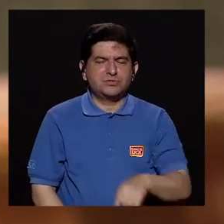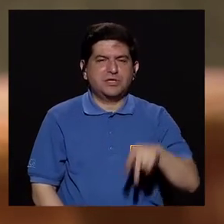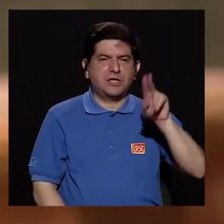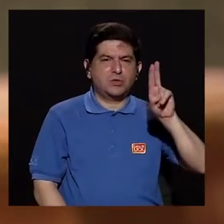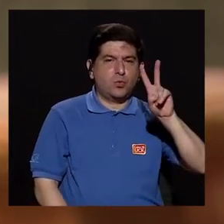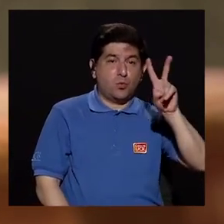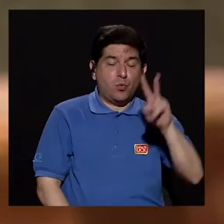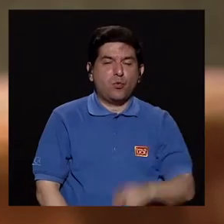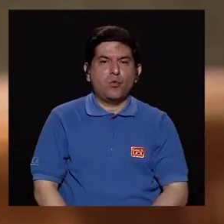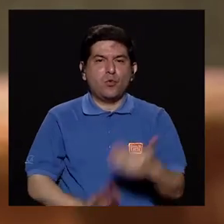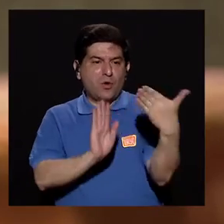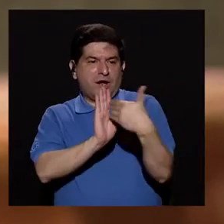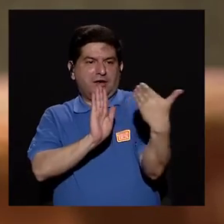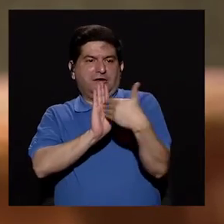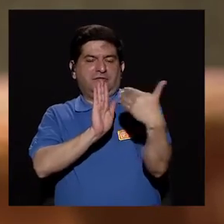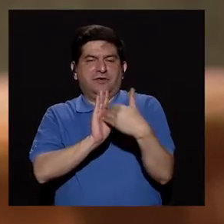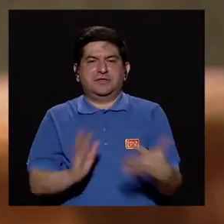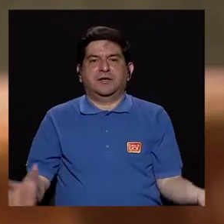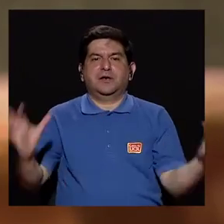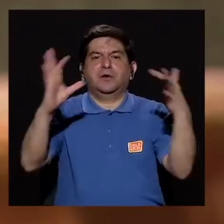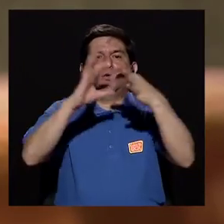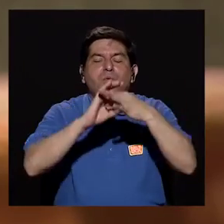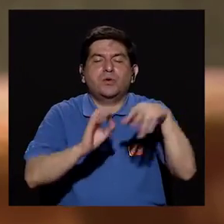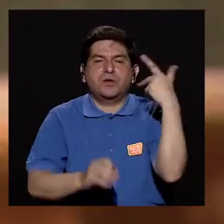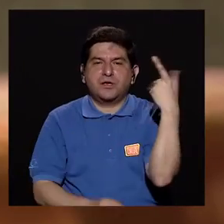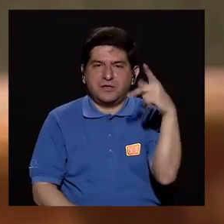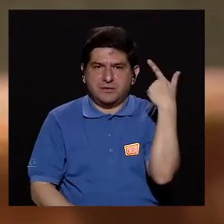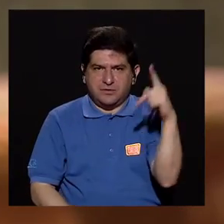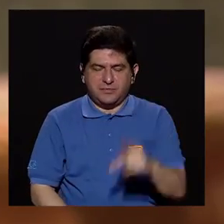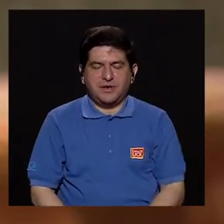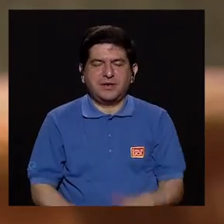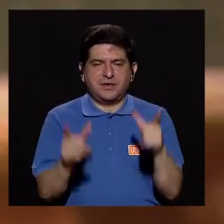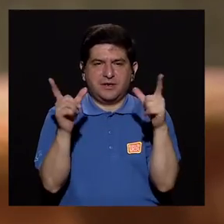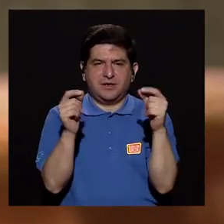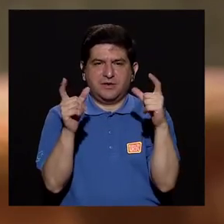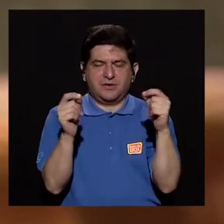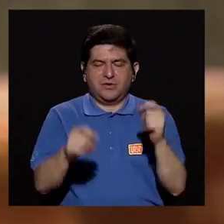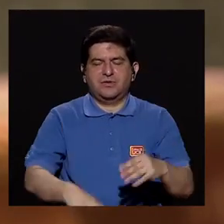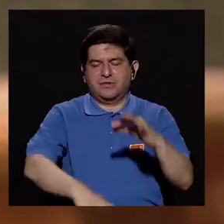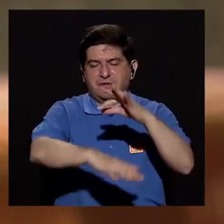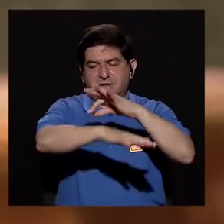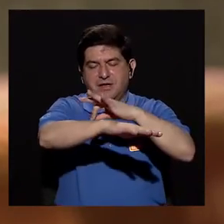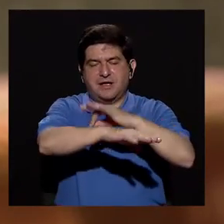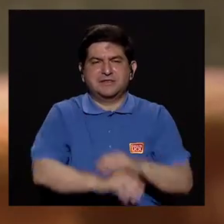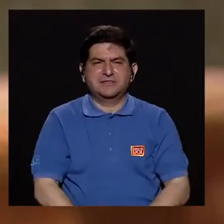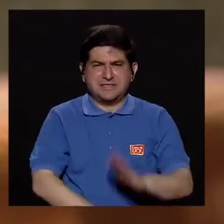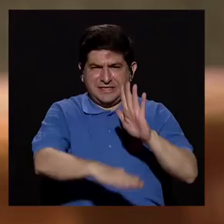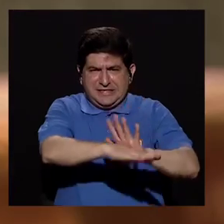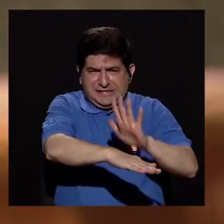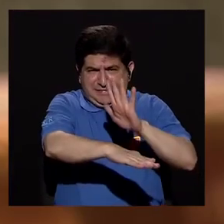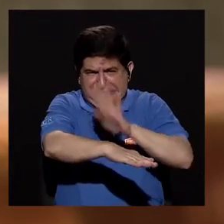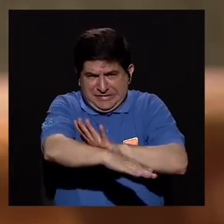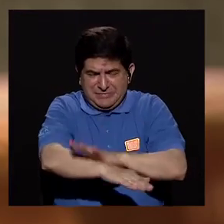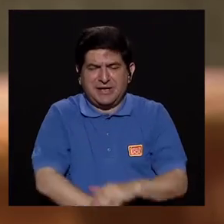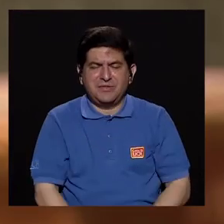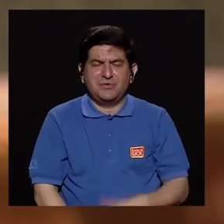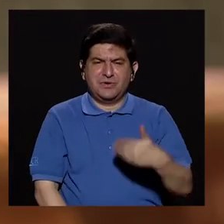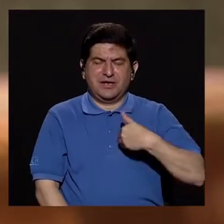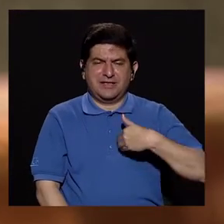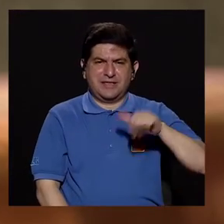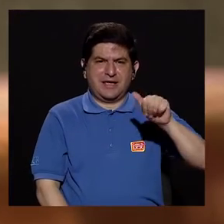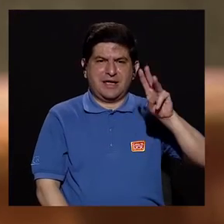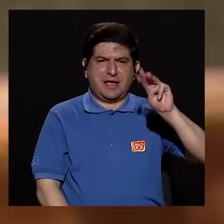ultravioleta usted está recibiendo y eso va de la mano con el riesgo de cáncer de piel. Una quemadura con